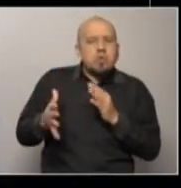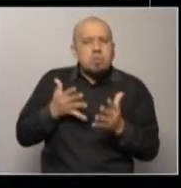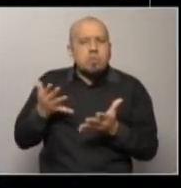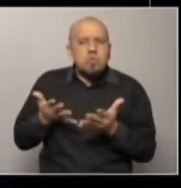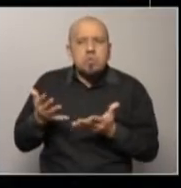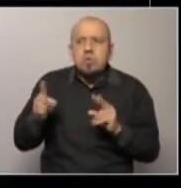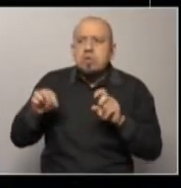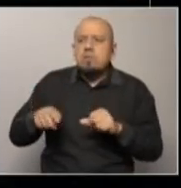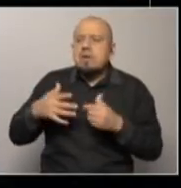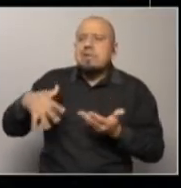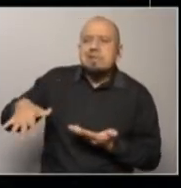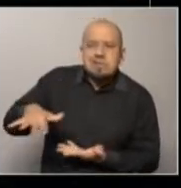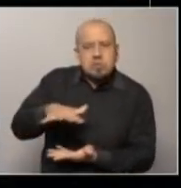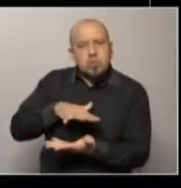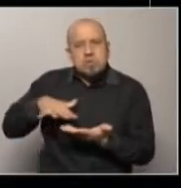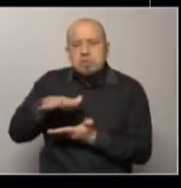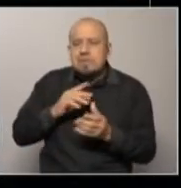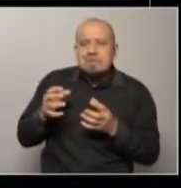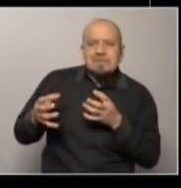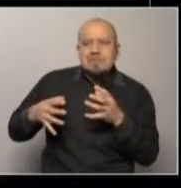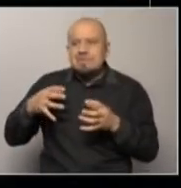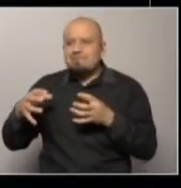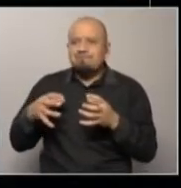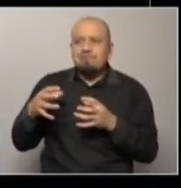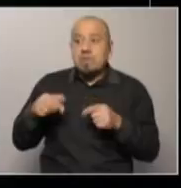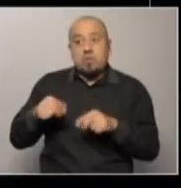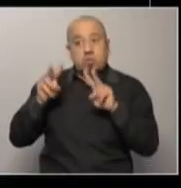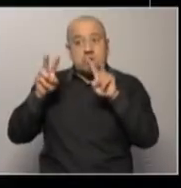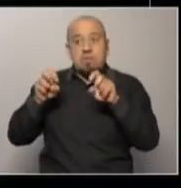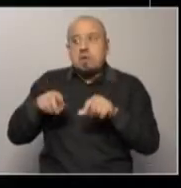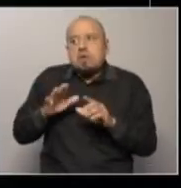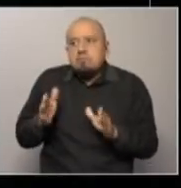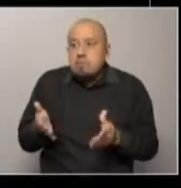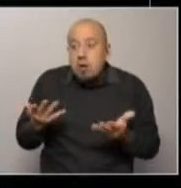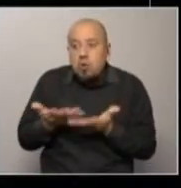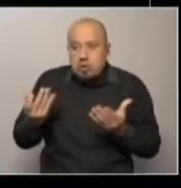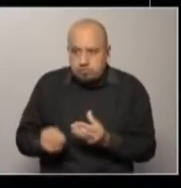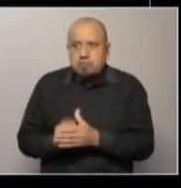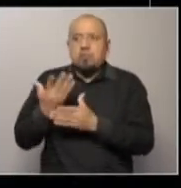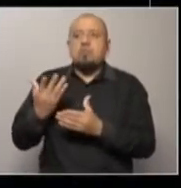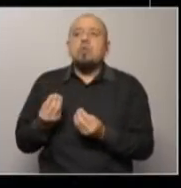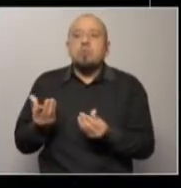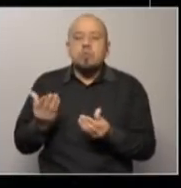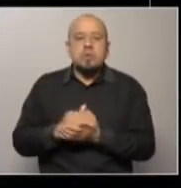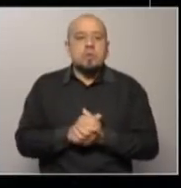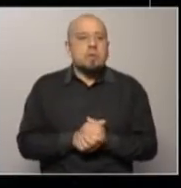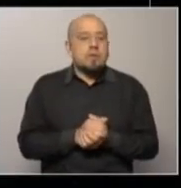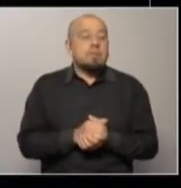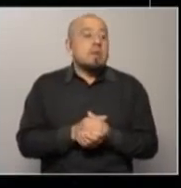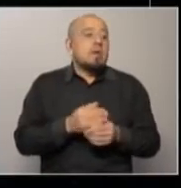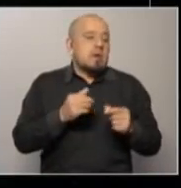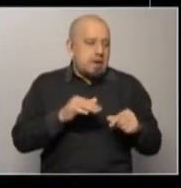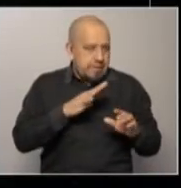en el ambiente político toda esta crispación que se está dando de un tema que estaba fuera de agenda, digamos? Claro, porque la aparición del hecho